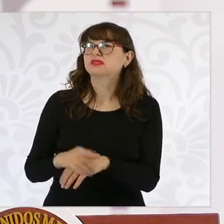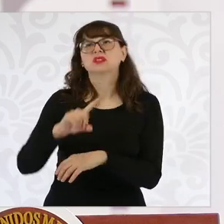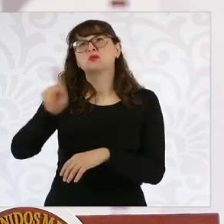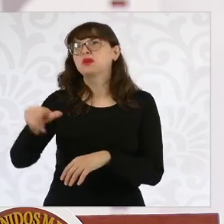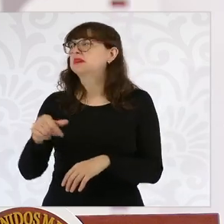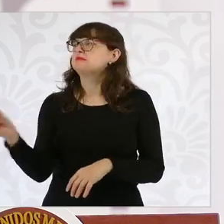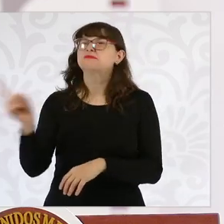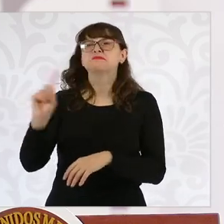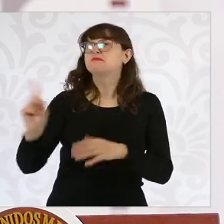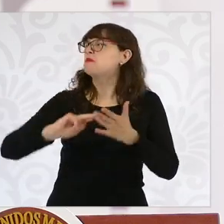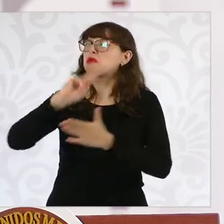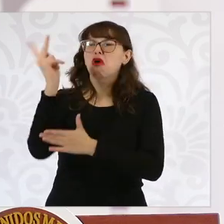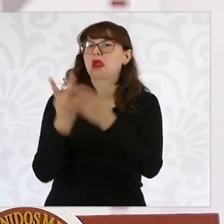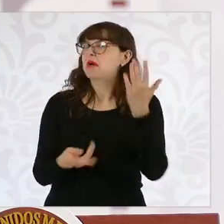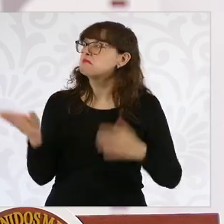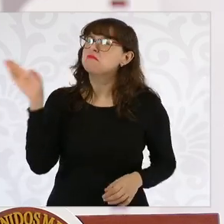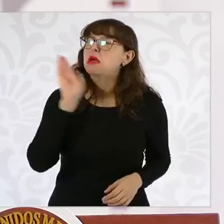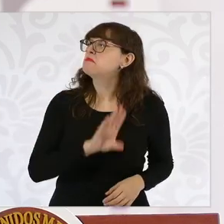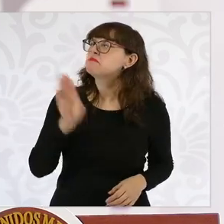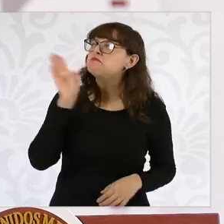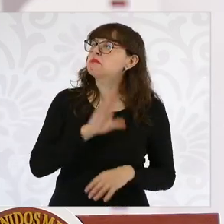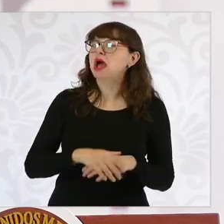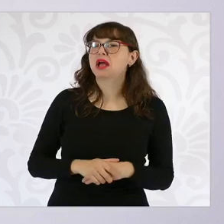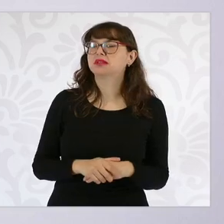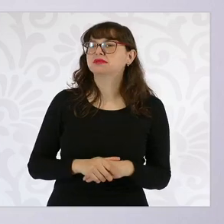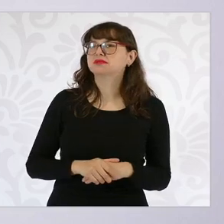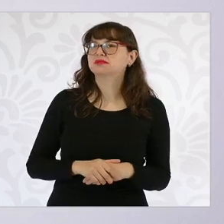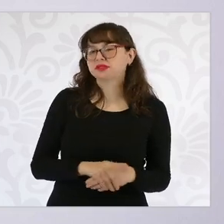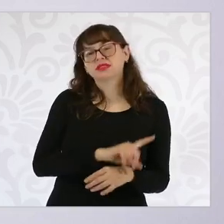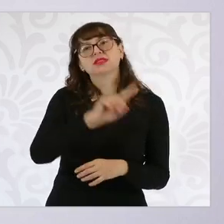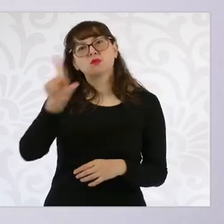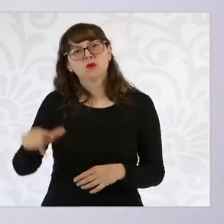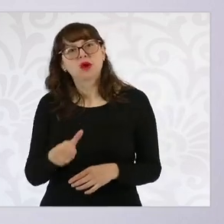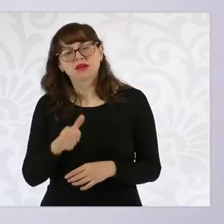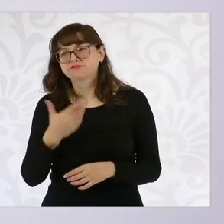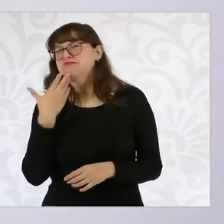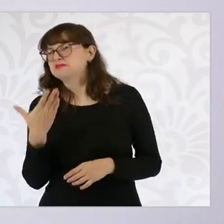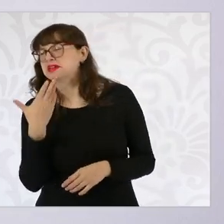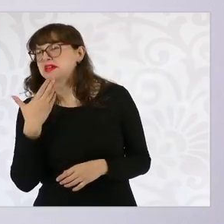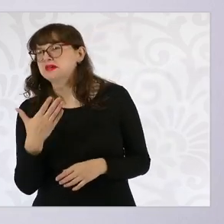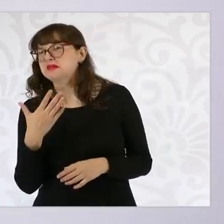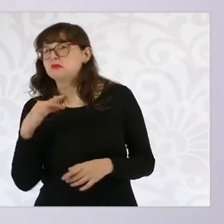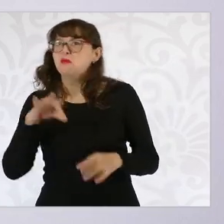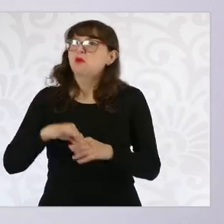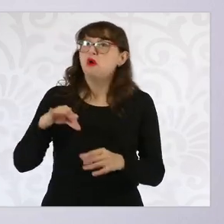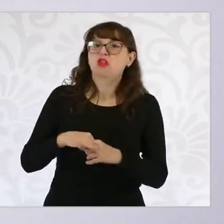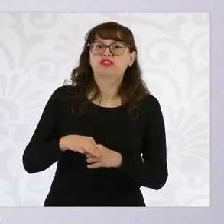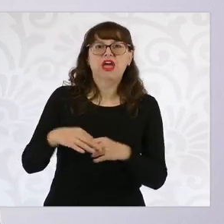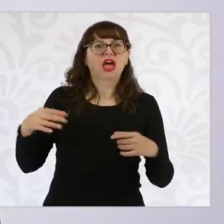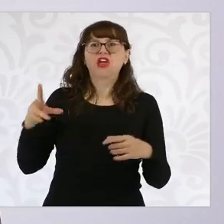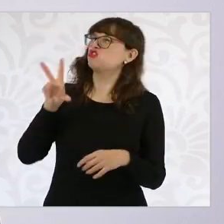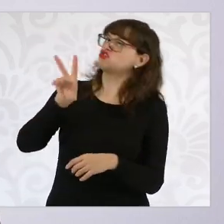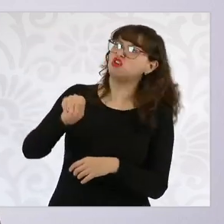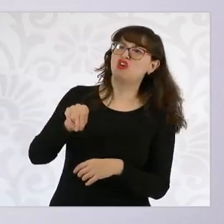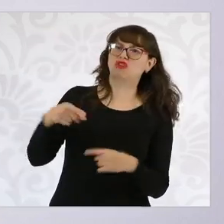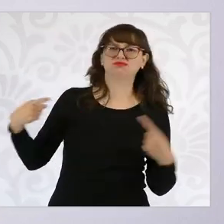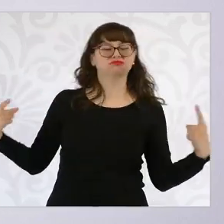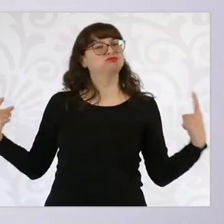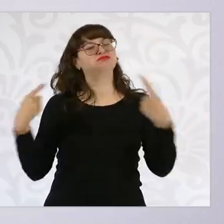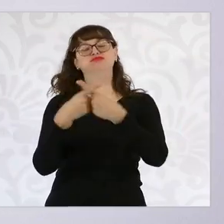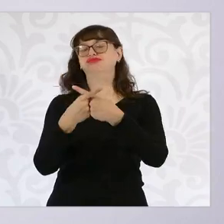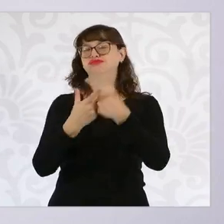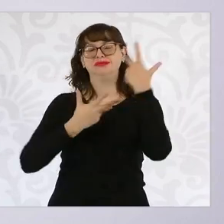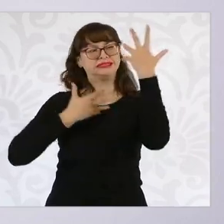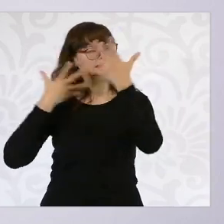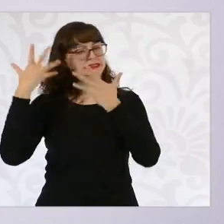Nosotros desde aquí hacemos un llamado para que se haga esta reforma, se cumpla. No tenemos